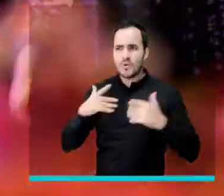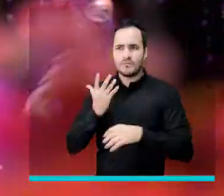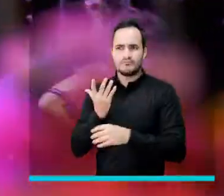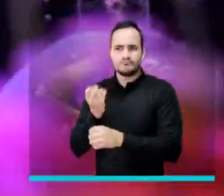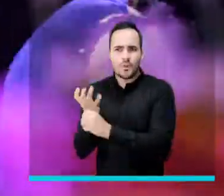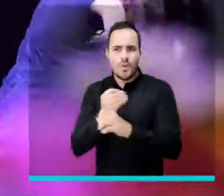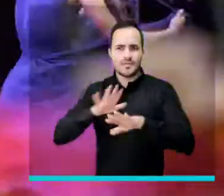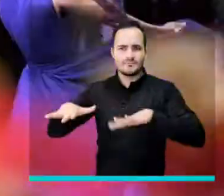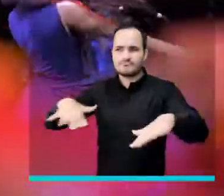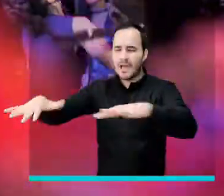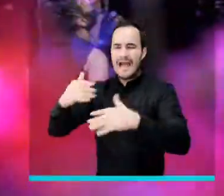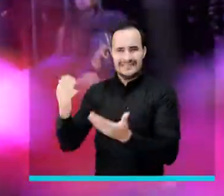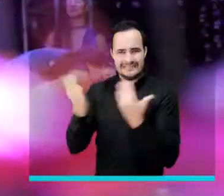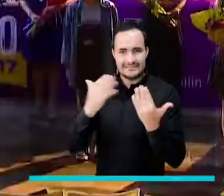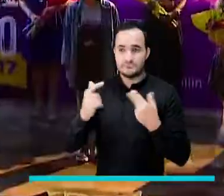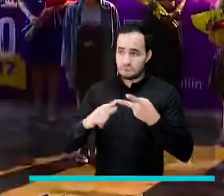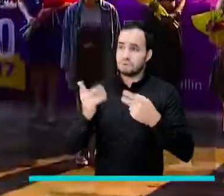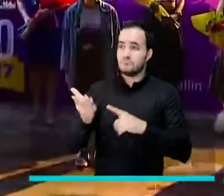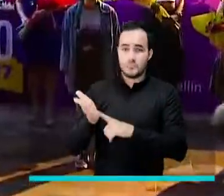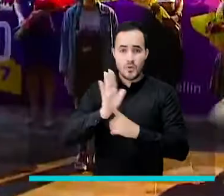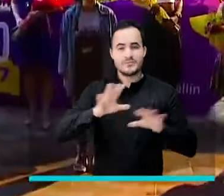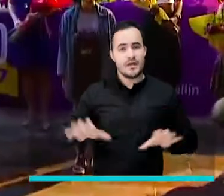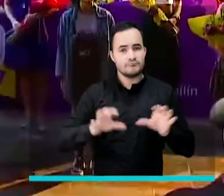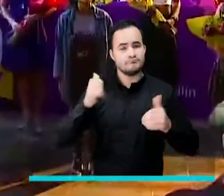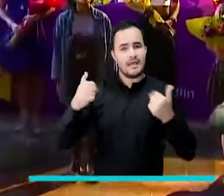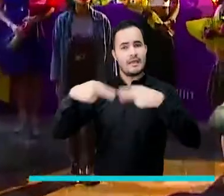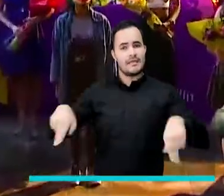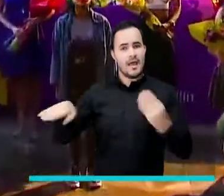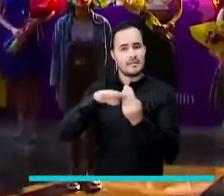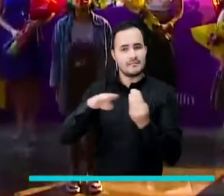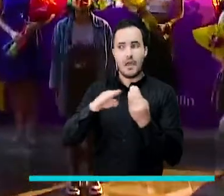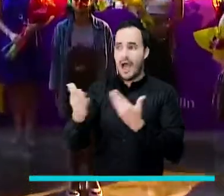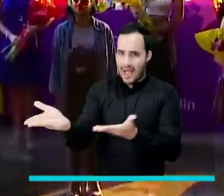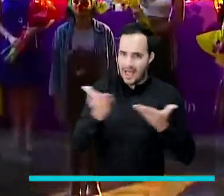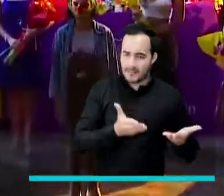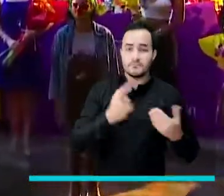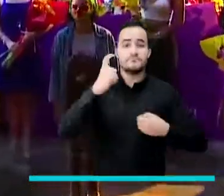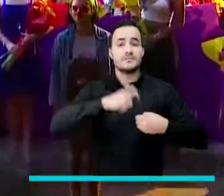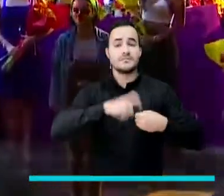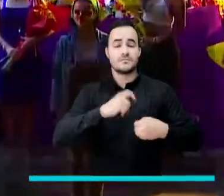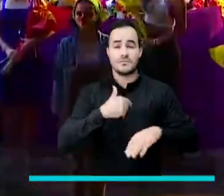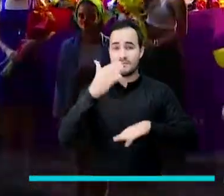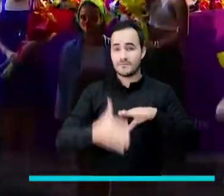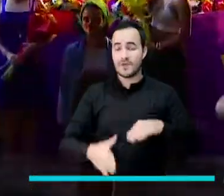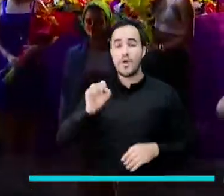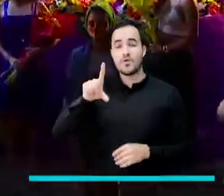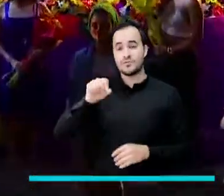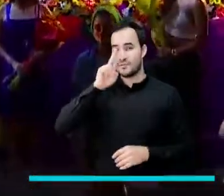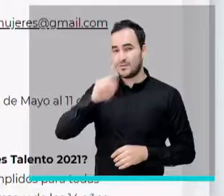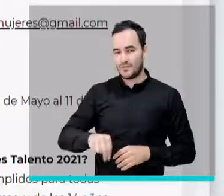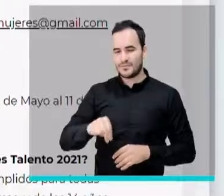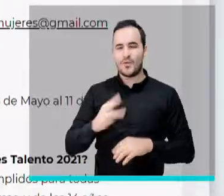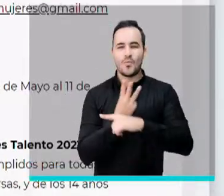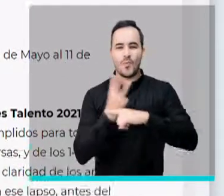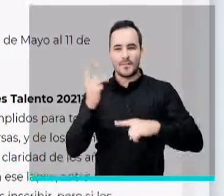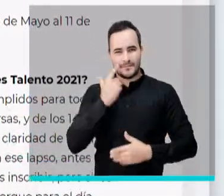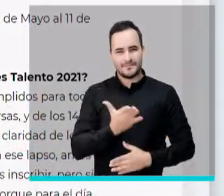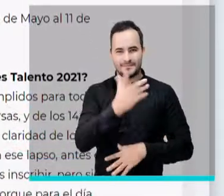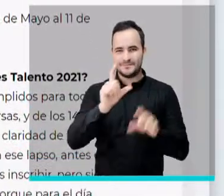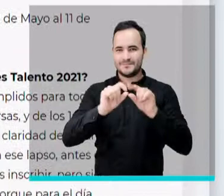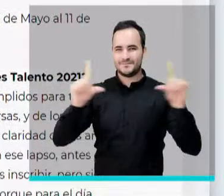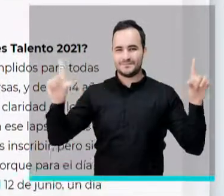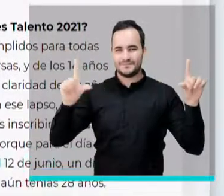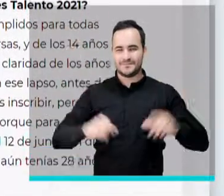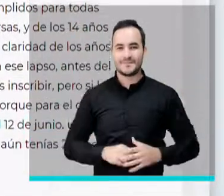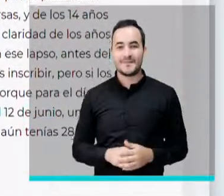ejemplo de reciprocidad para la creación de buenas prácticas en equidad de género. Las inscripciones se pueden realizar hasta el 11 de junio en